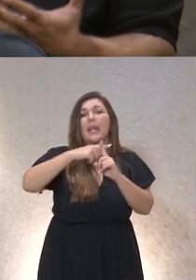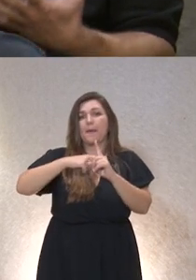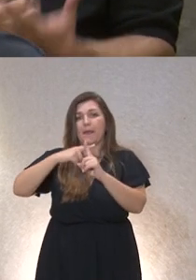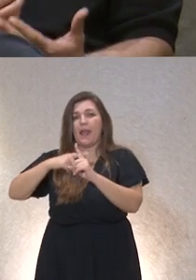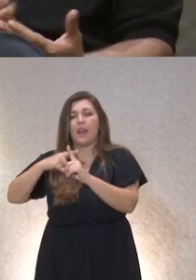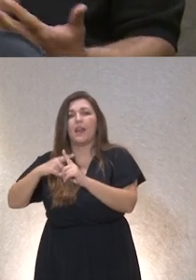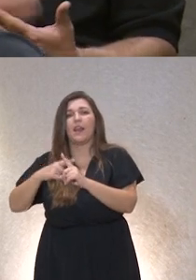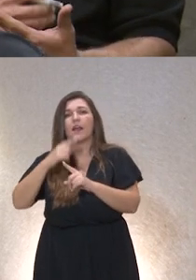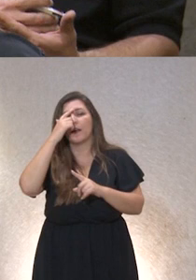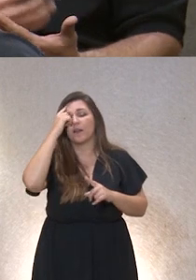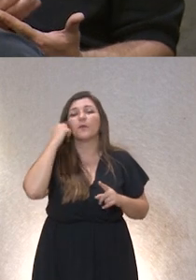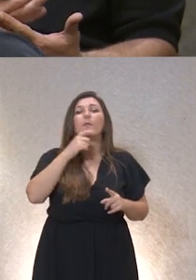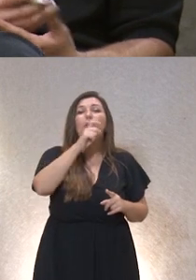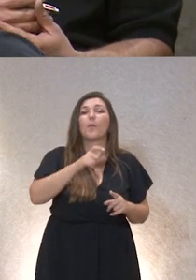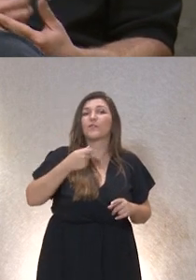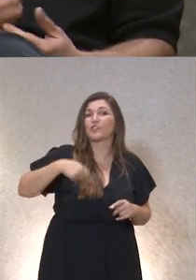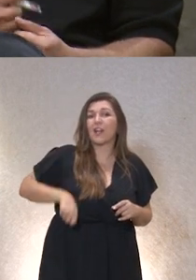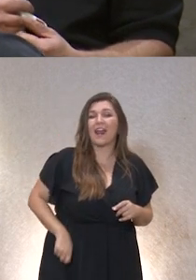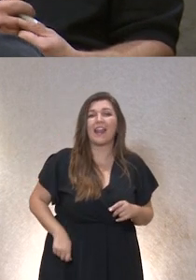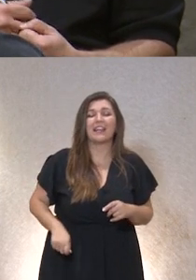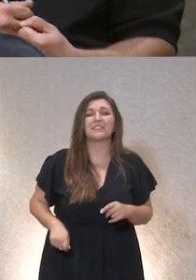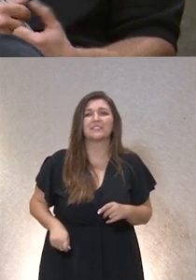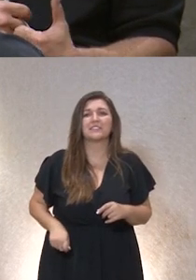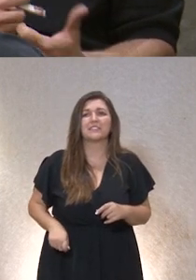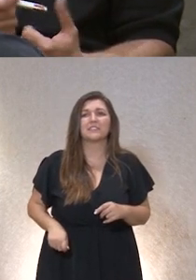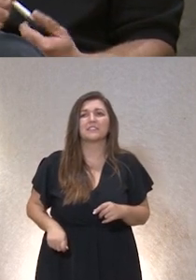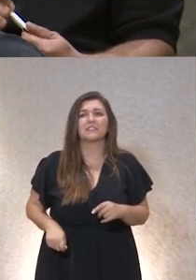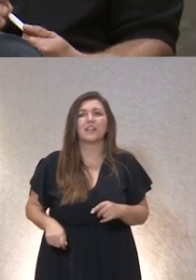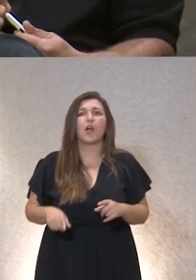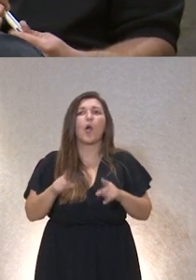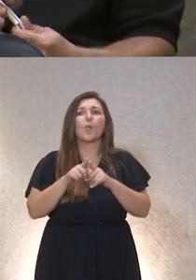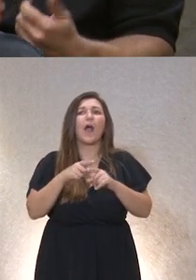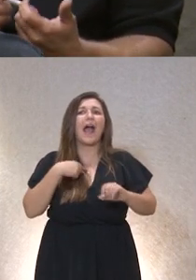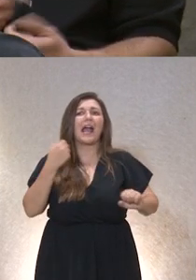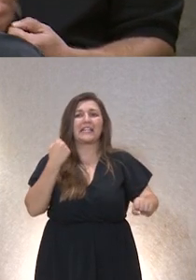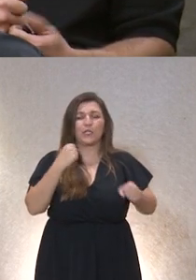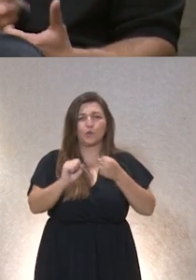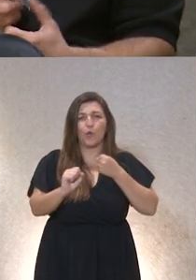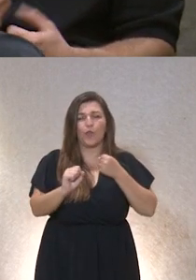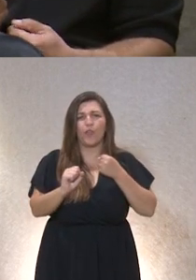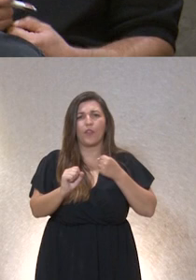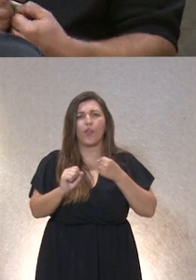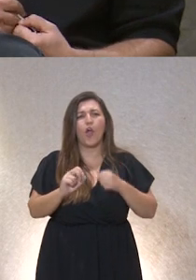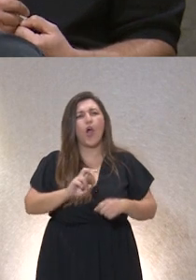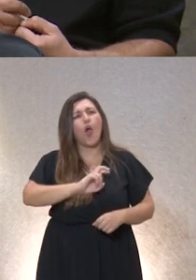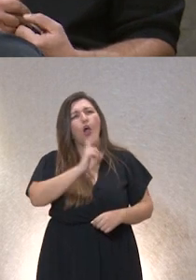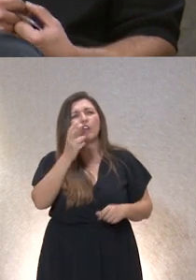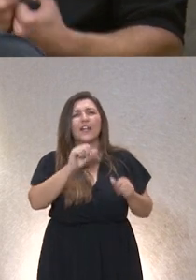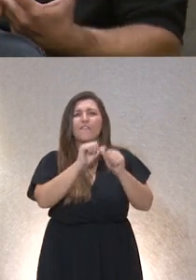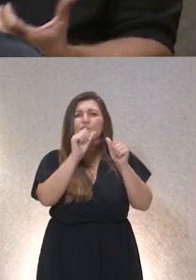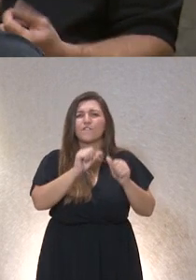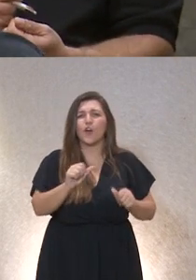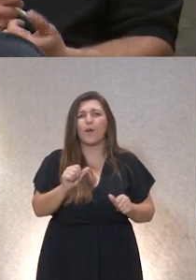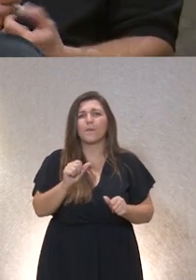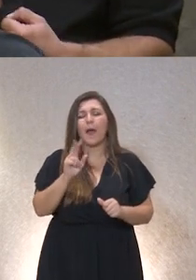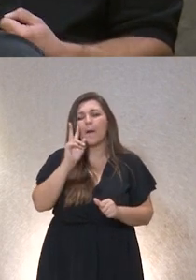primero en cuanto a los profesionales ves que hay un cambio ¿no? de creencias y de actitudes ¿no? empieza a haber otra mirada de pues